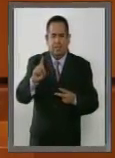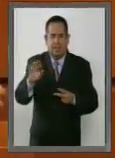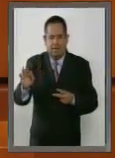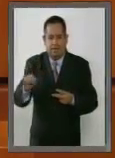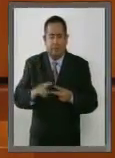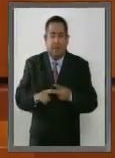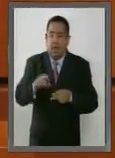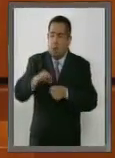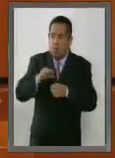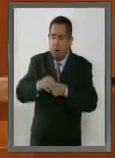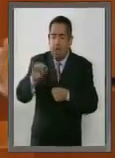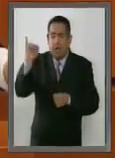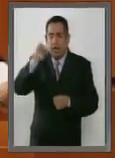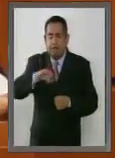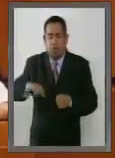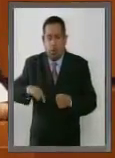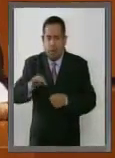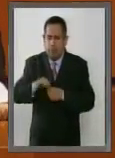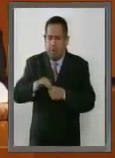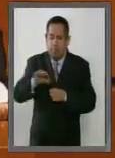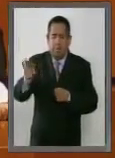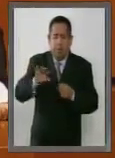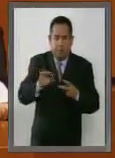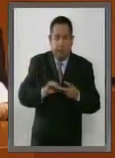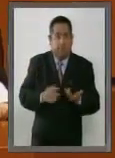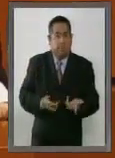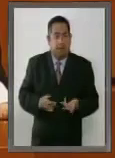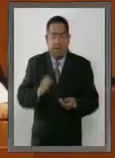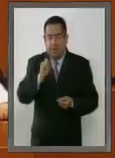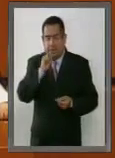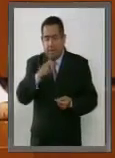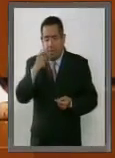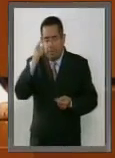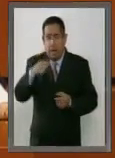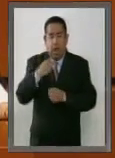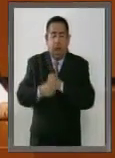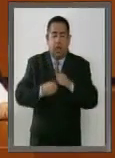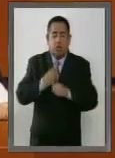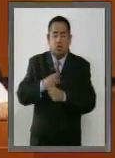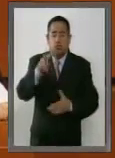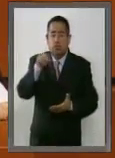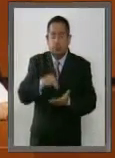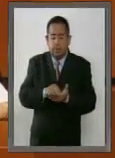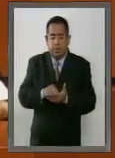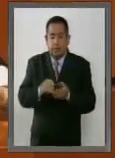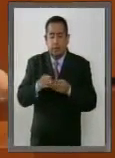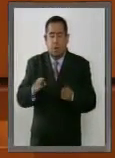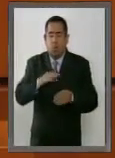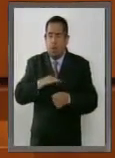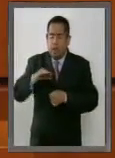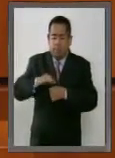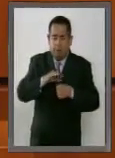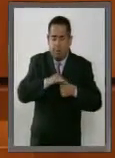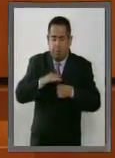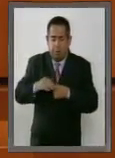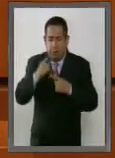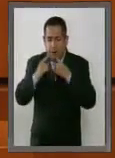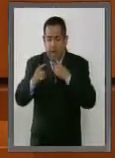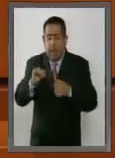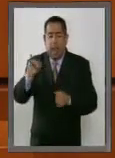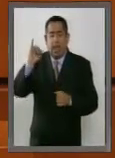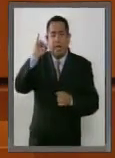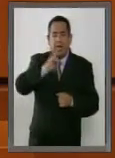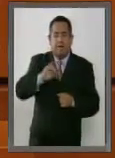al jefe de gobierno también. Y se abrió la puerta para que en el año 2000 eligiéramos en las urnas a los